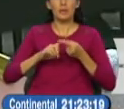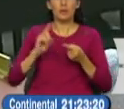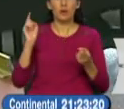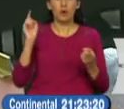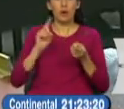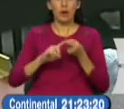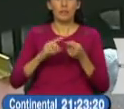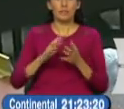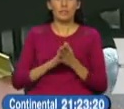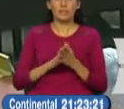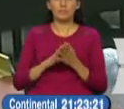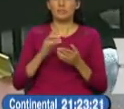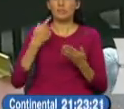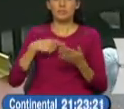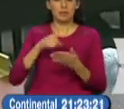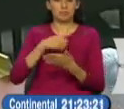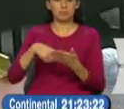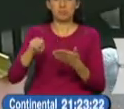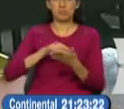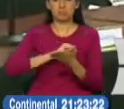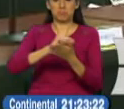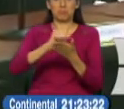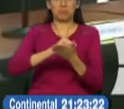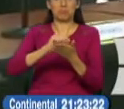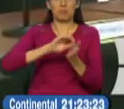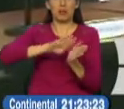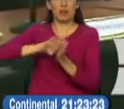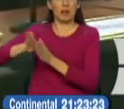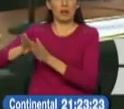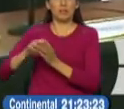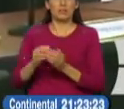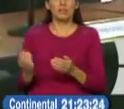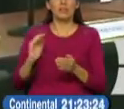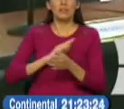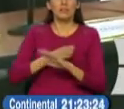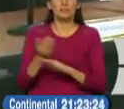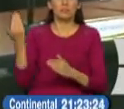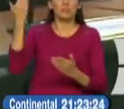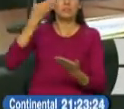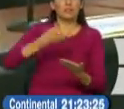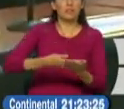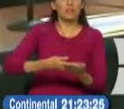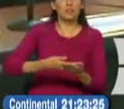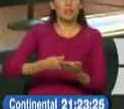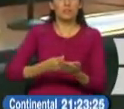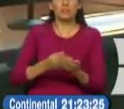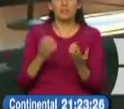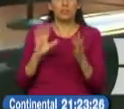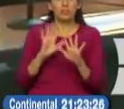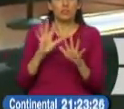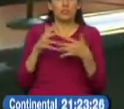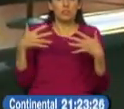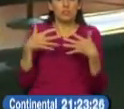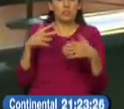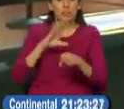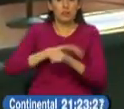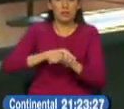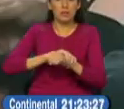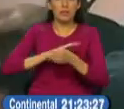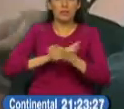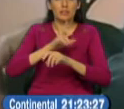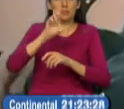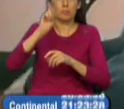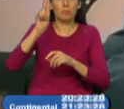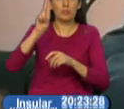anuló los casos que se seguía en contra de Abdalá Bucarán quien inmediatamente retornó a nuestro país sin temor de ser encarcelado. Sin embargo después de la caída de Lucio